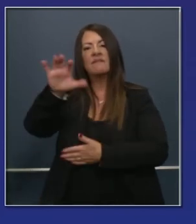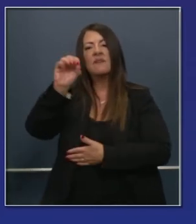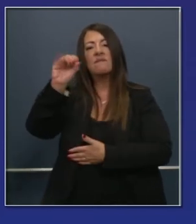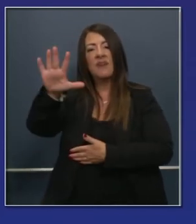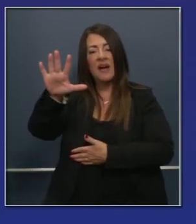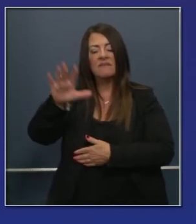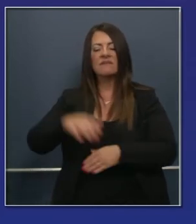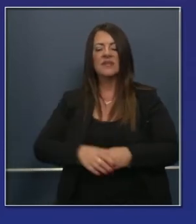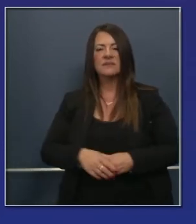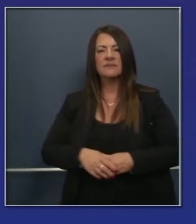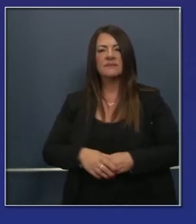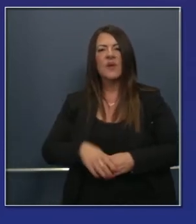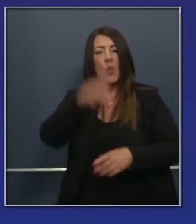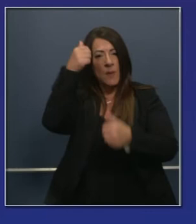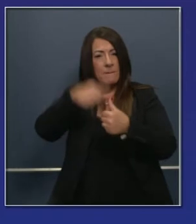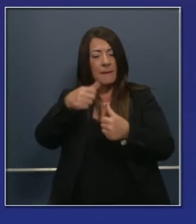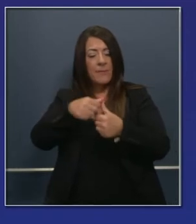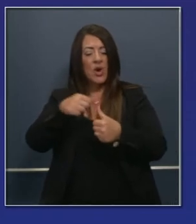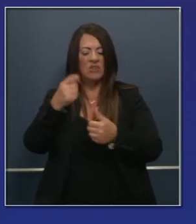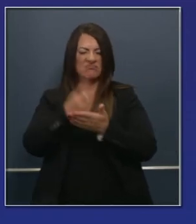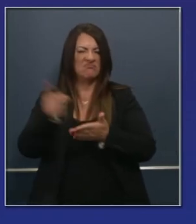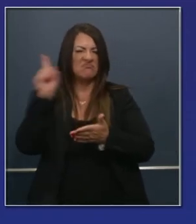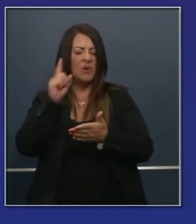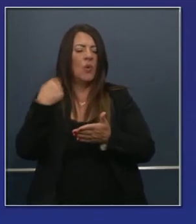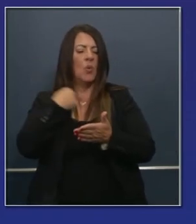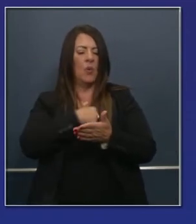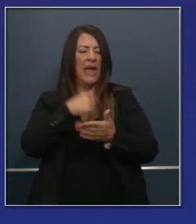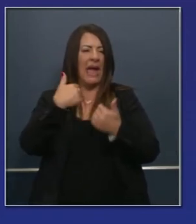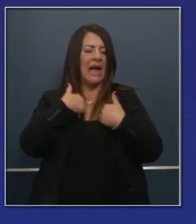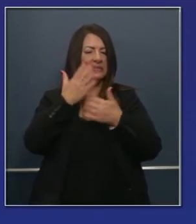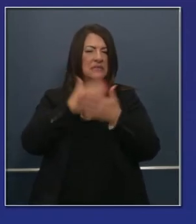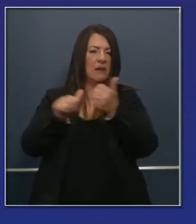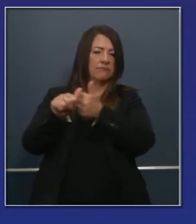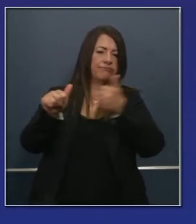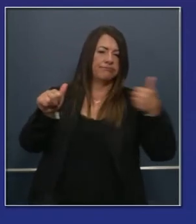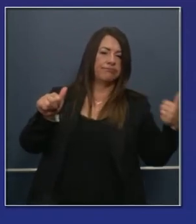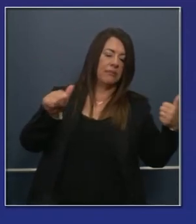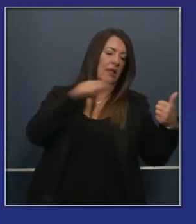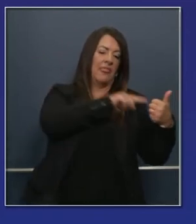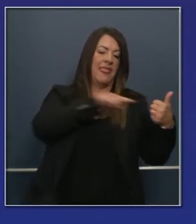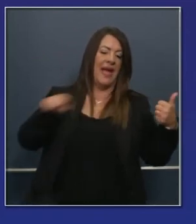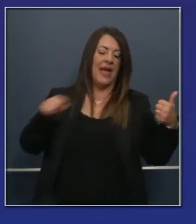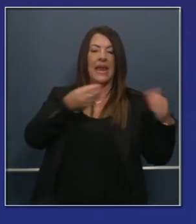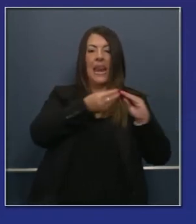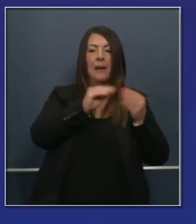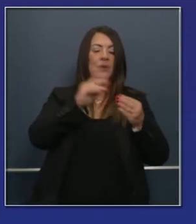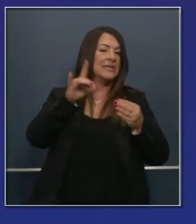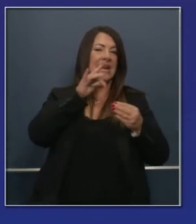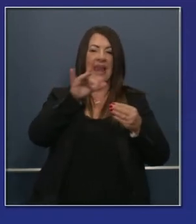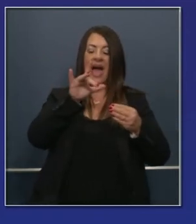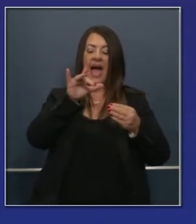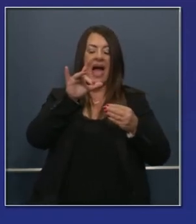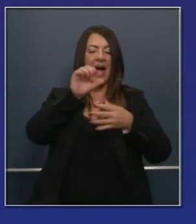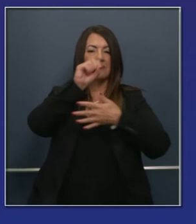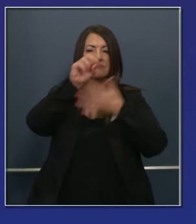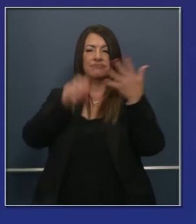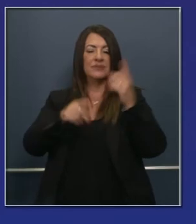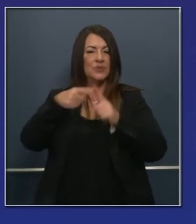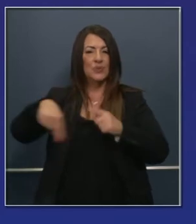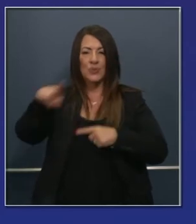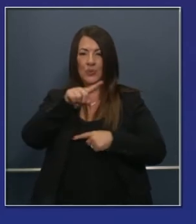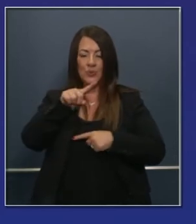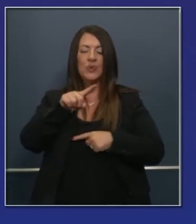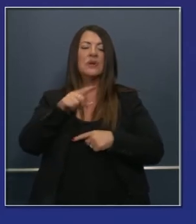comprometimos a reportar nuestros esfuerzos de limpiar esos casos positivos acumulados en cuanto a casos